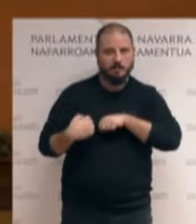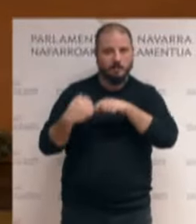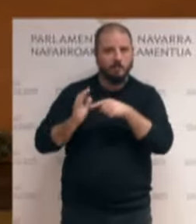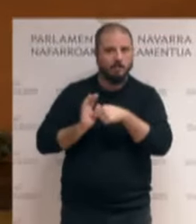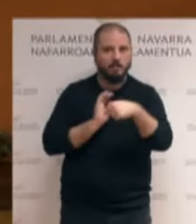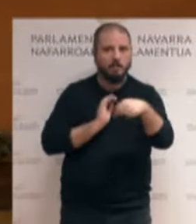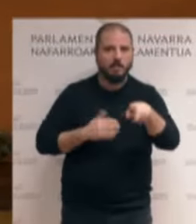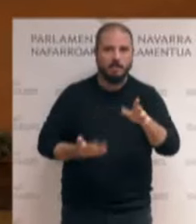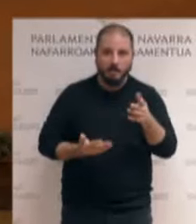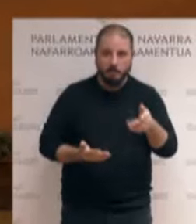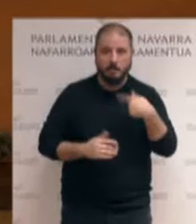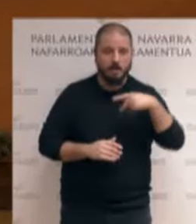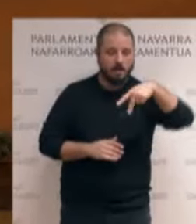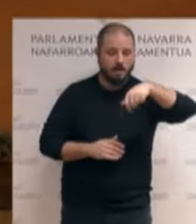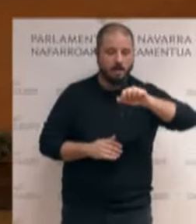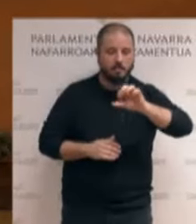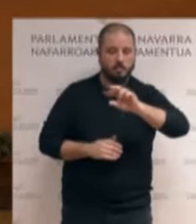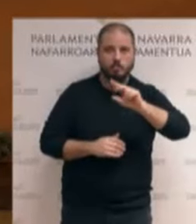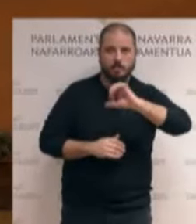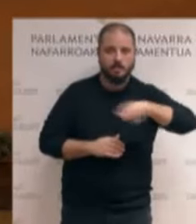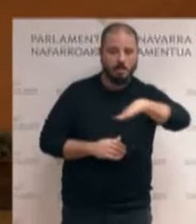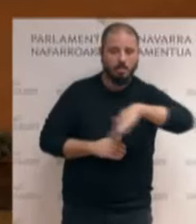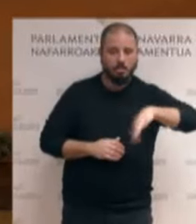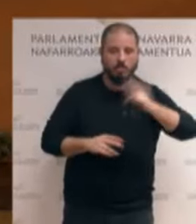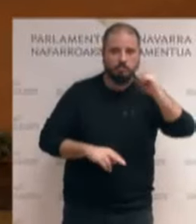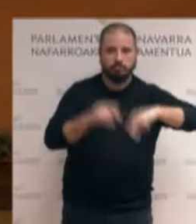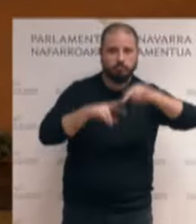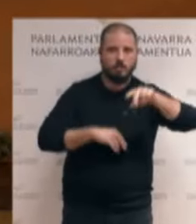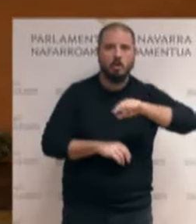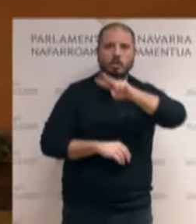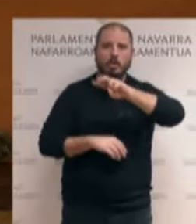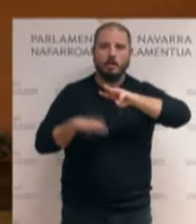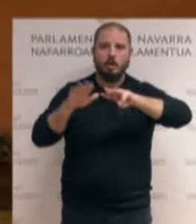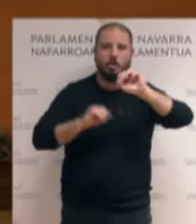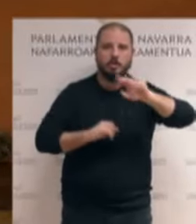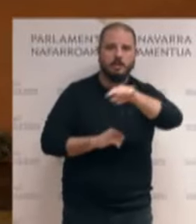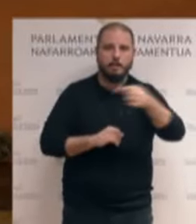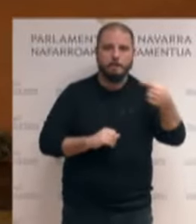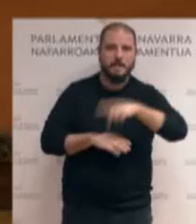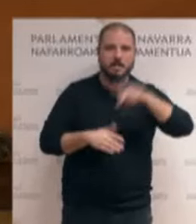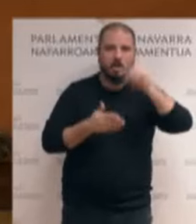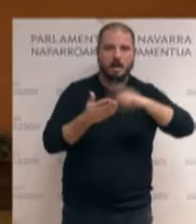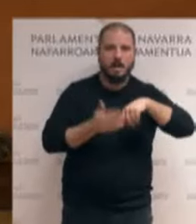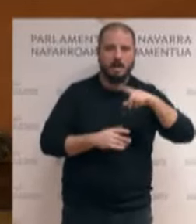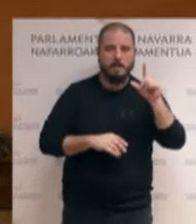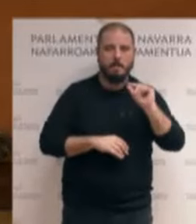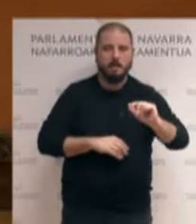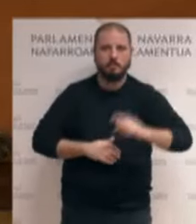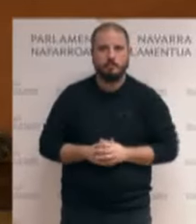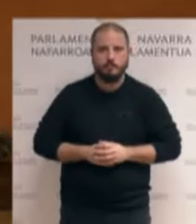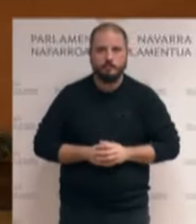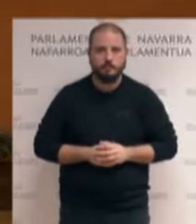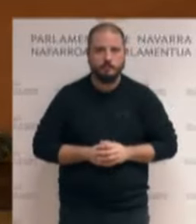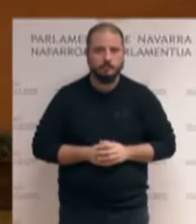ha cedido parcelas a Nauzuvinsa para edificar 280 nuevos pisos de alquiler asequible. En la Comunidad Autónoma del País